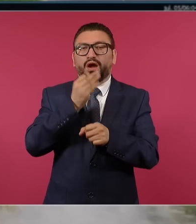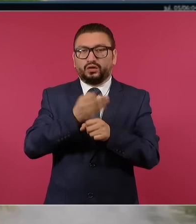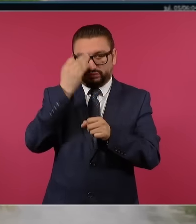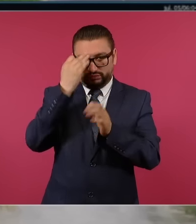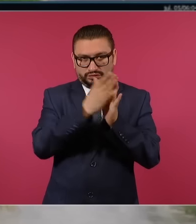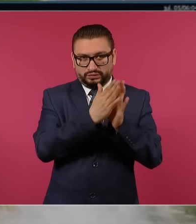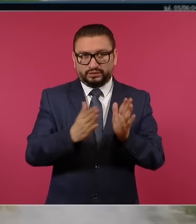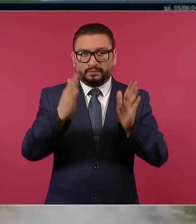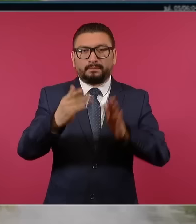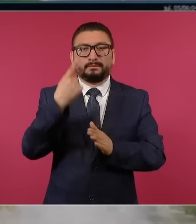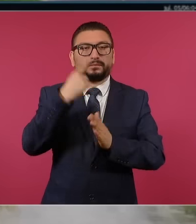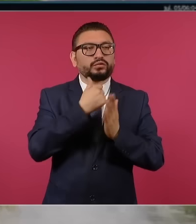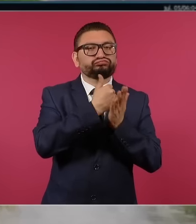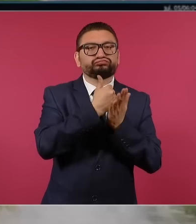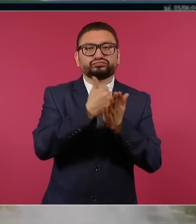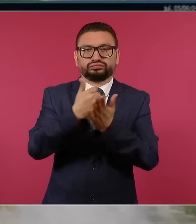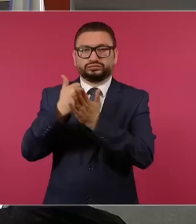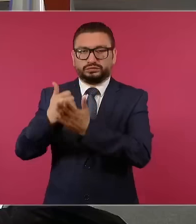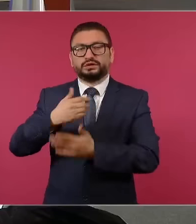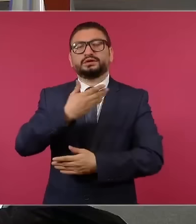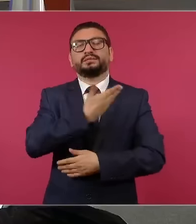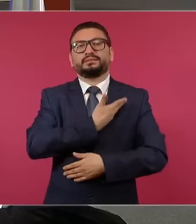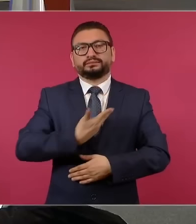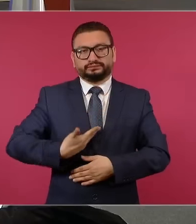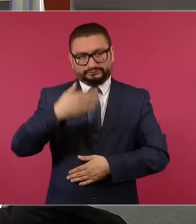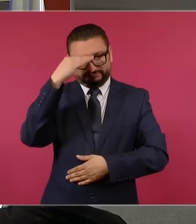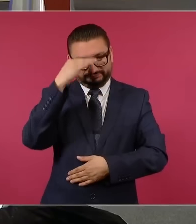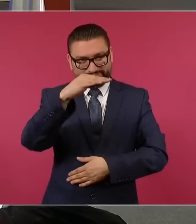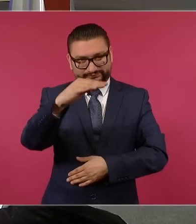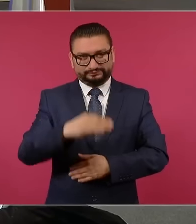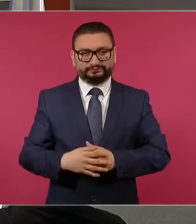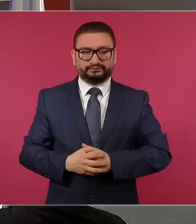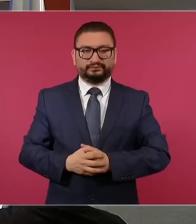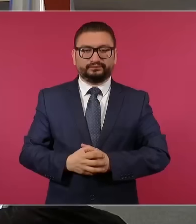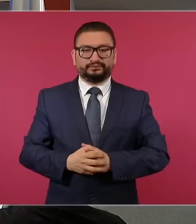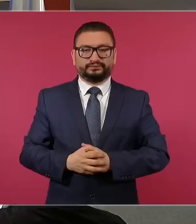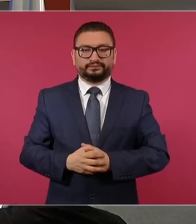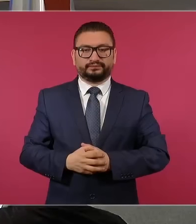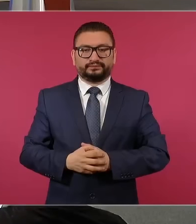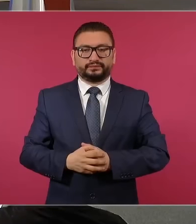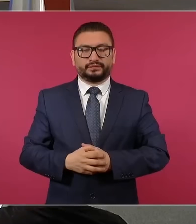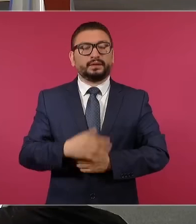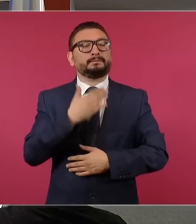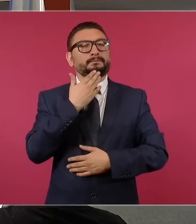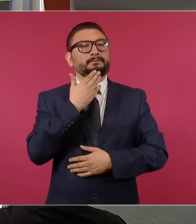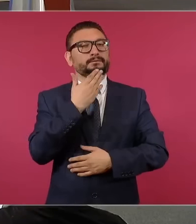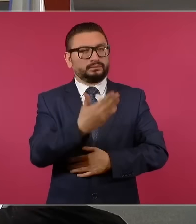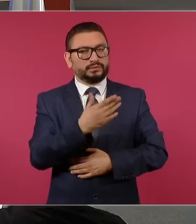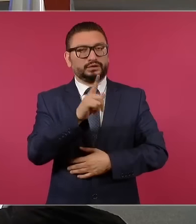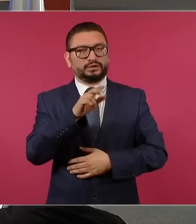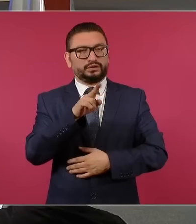auxilio, señor presidente. Muy bien. Laura,